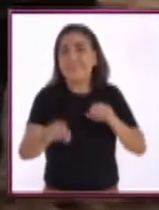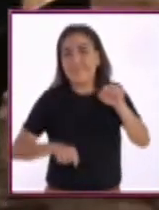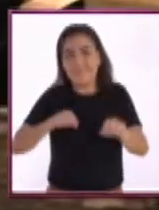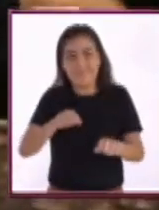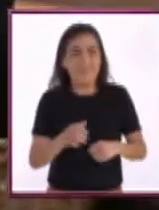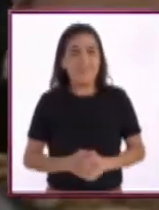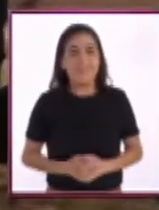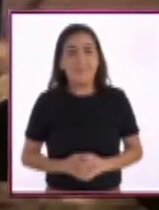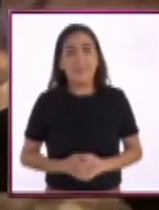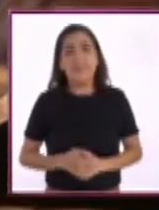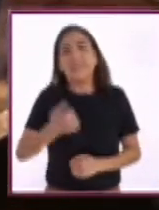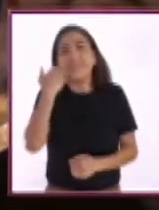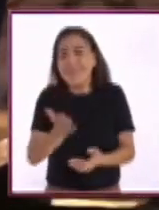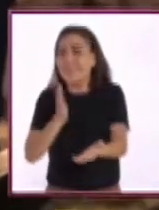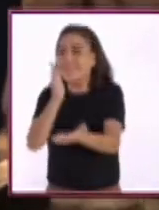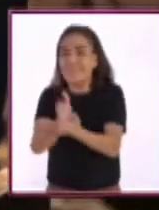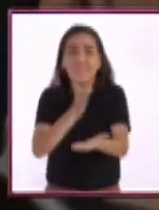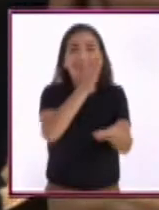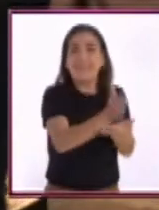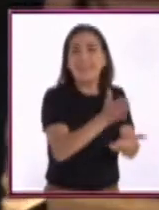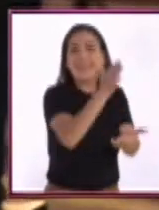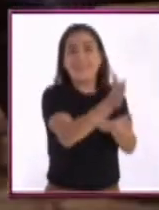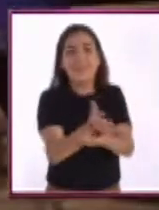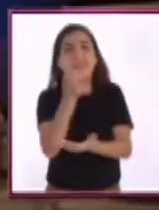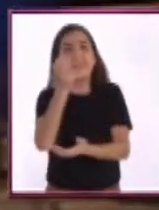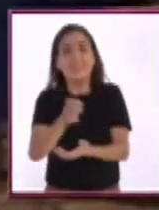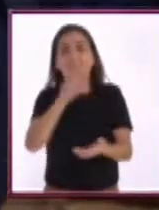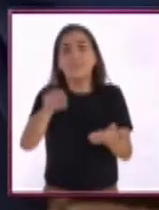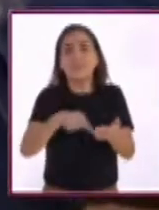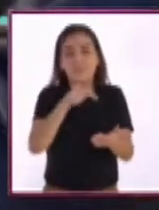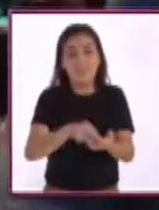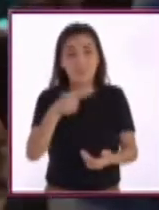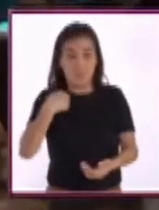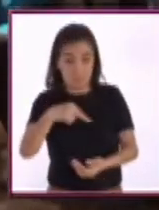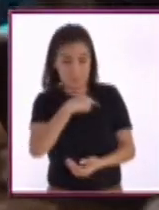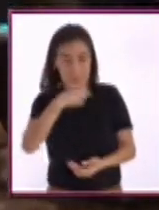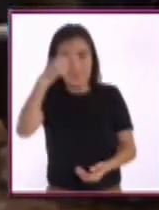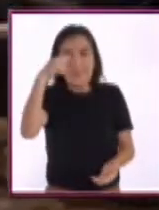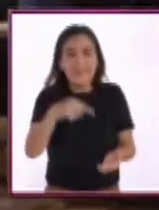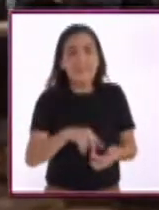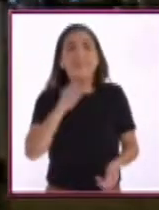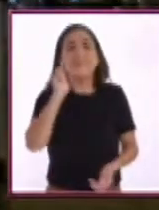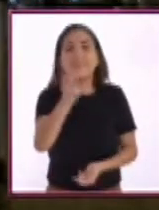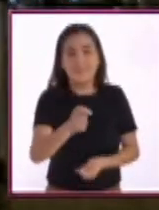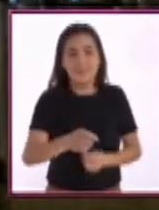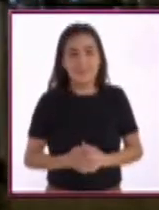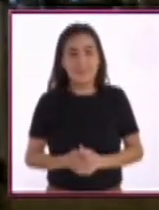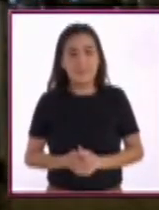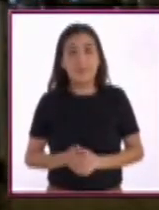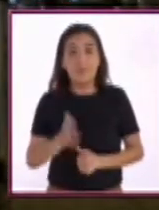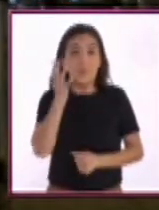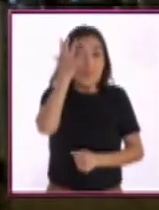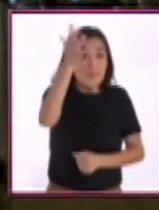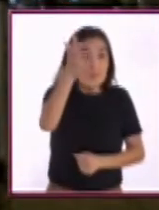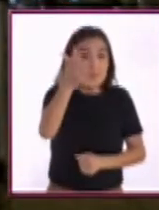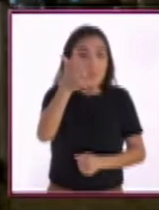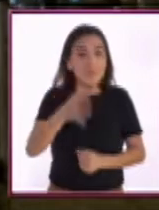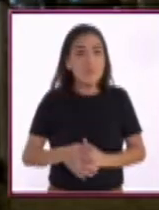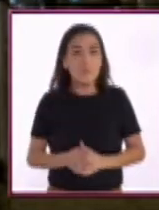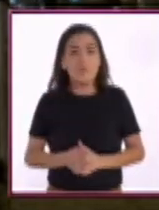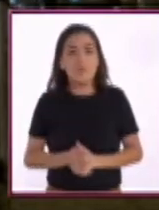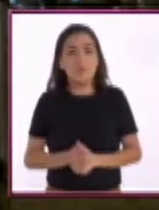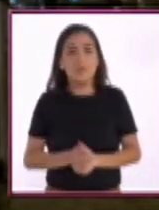Queremos llegar como a la mayor cantidad de gente posible porque nosotros creemos fervientemente que